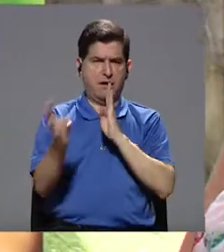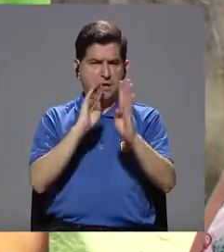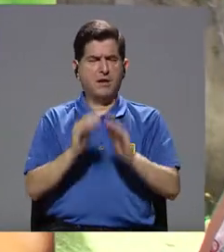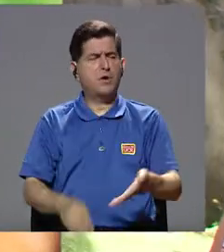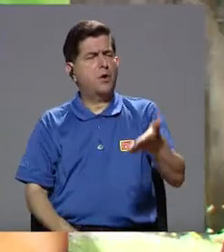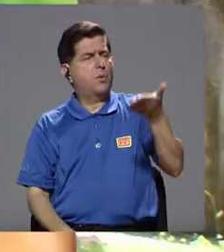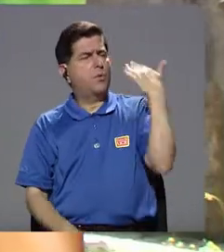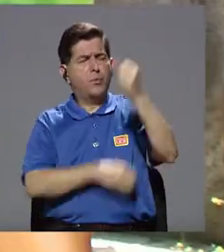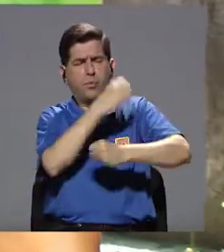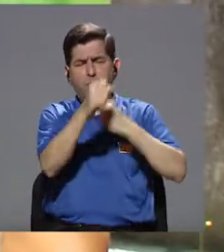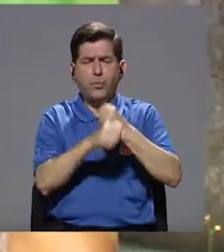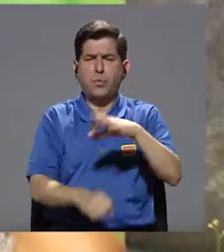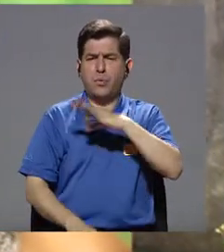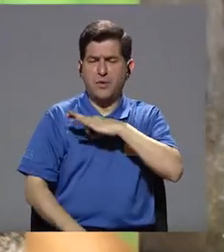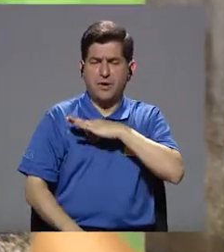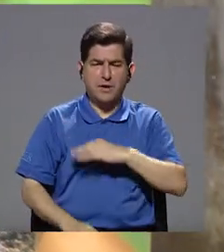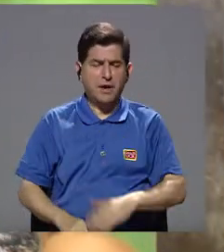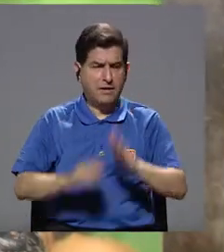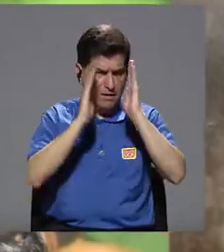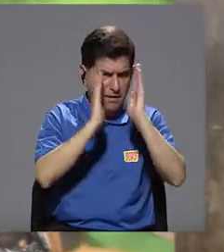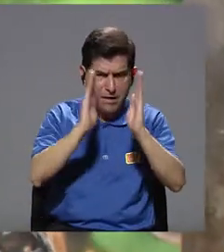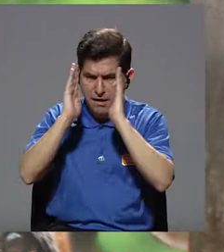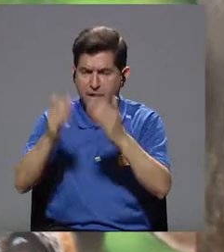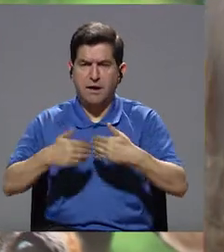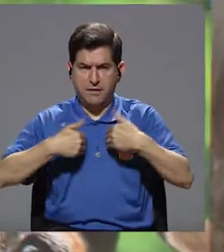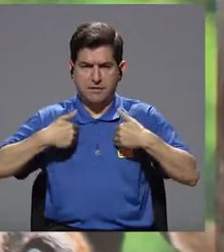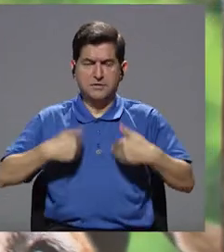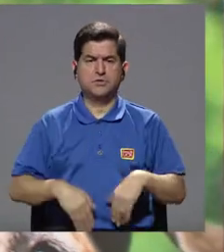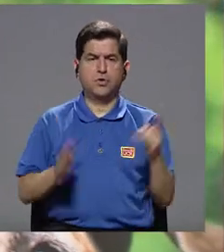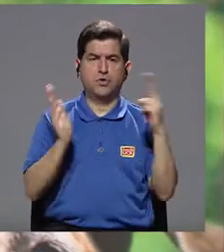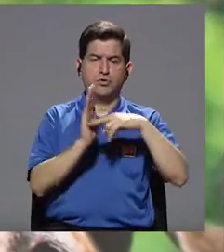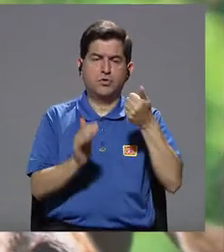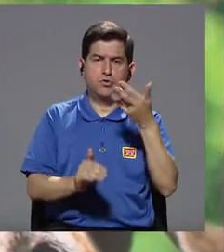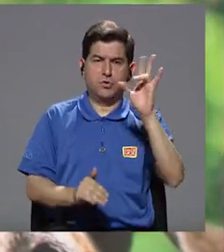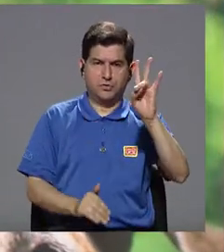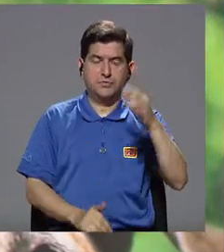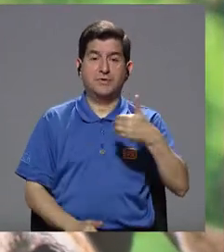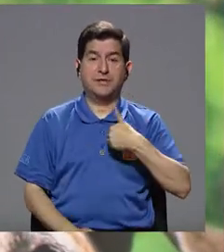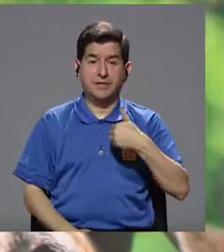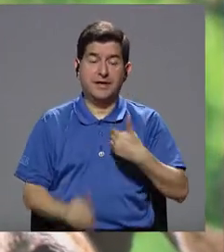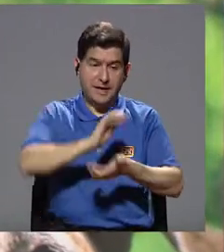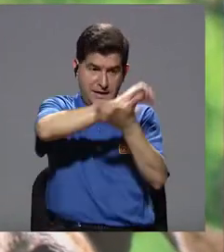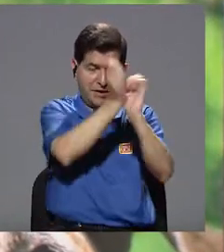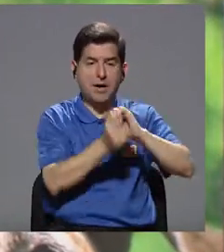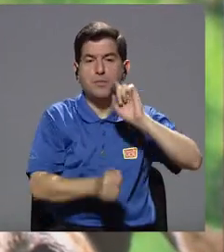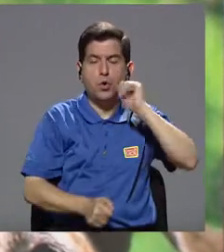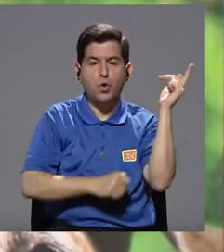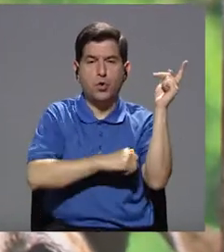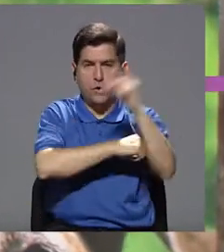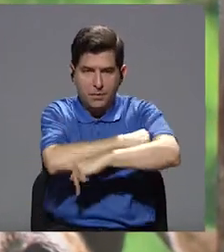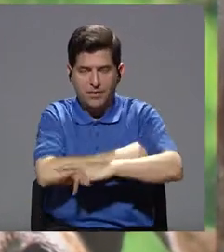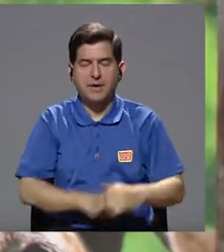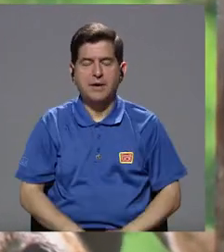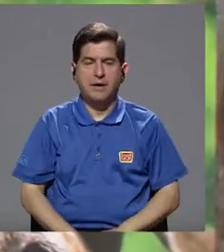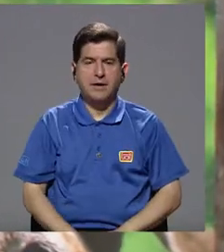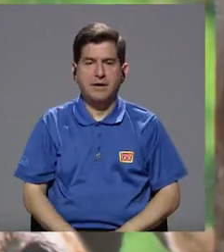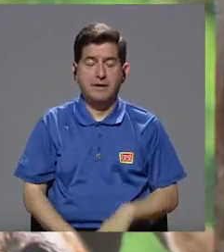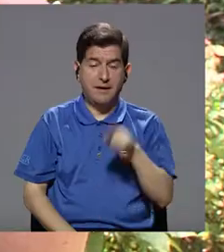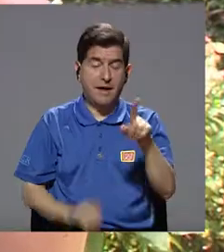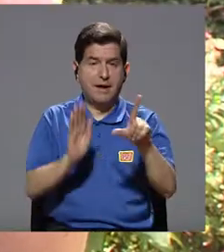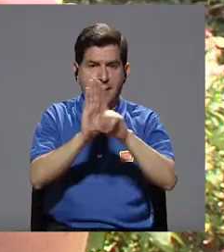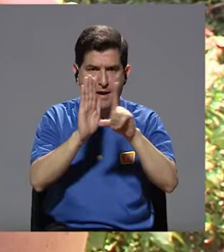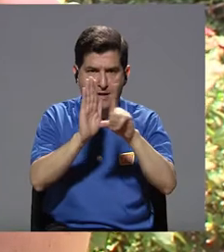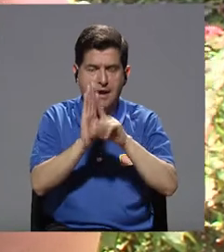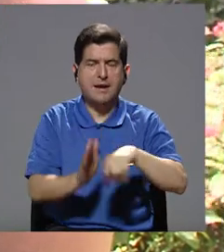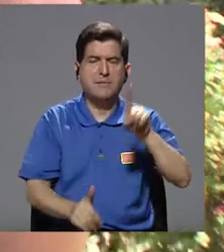hablando desde hace muchos años sobre el bienestar y el cuidado de los animales. Y en el 2017 fue que tuvimos esta reforma al código penal y esta modificación a